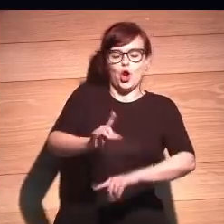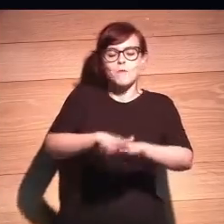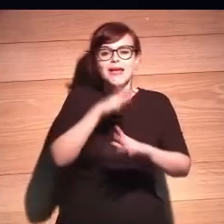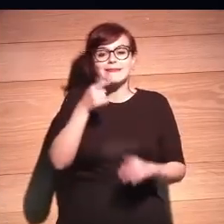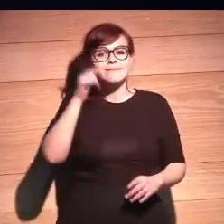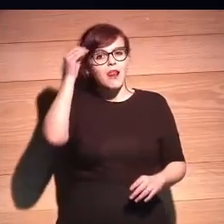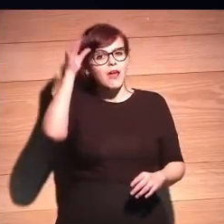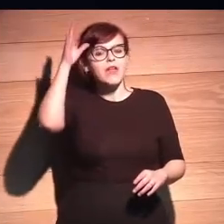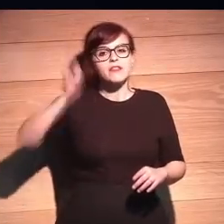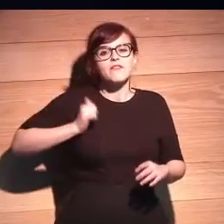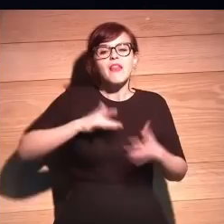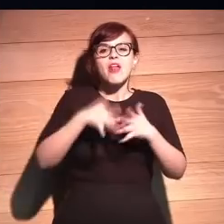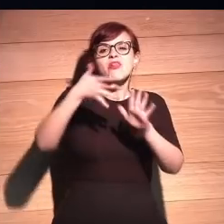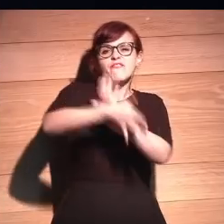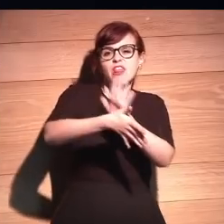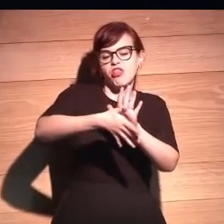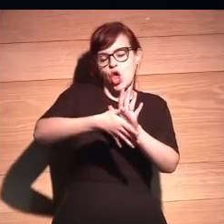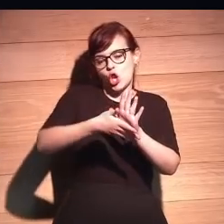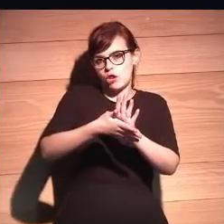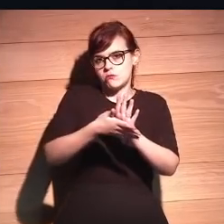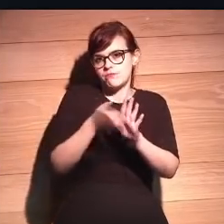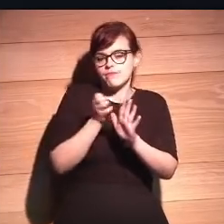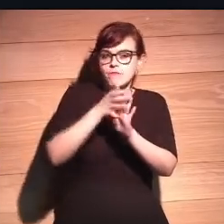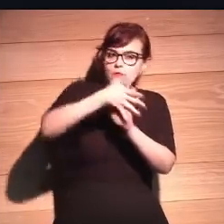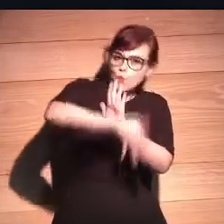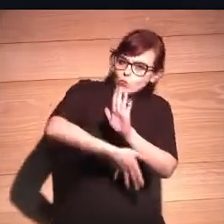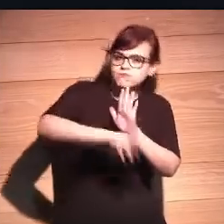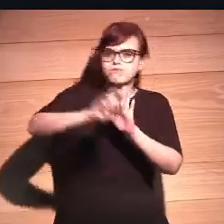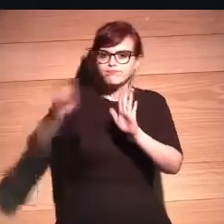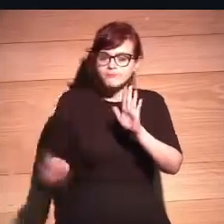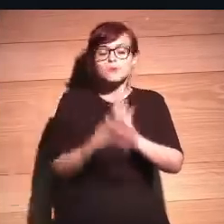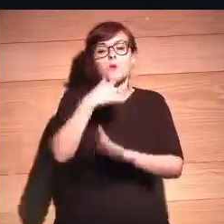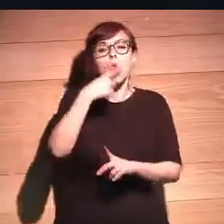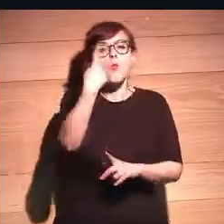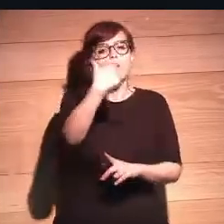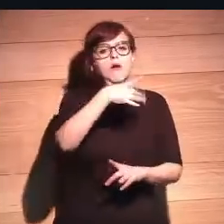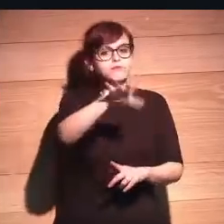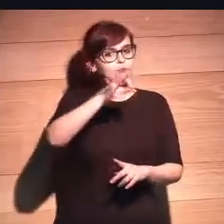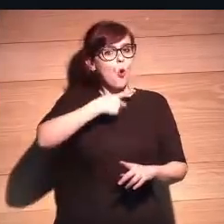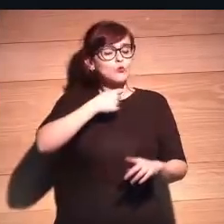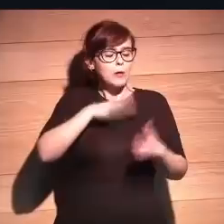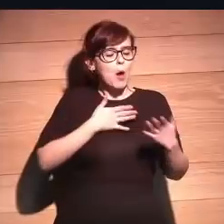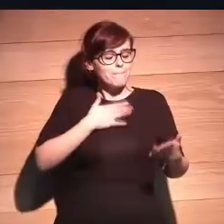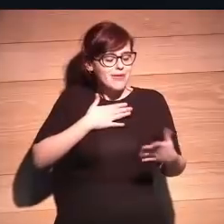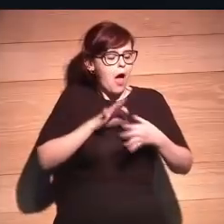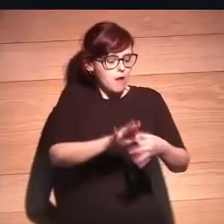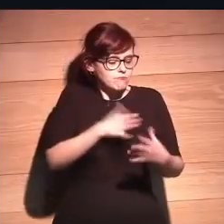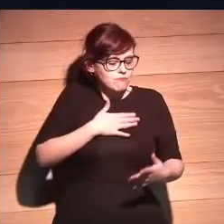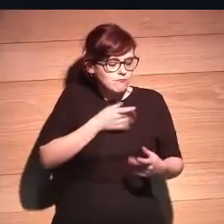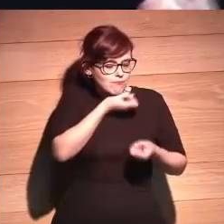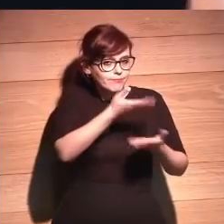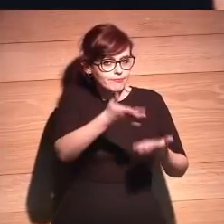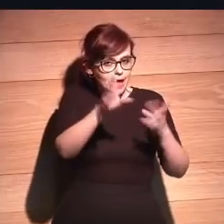no... Hay muchas definiciones. Entonces, una que a mí me gusta y es mía, no es de otros,